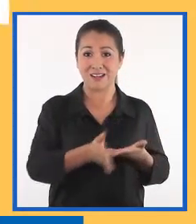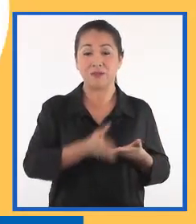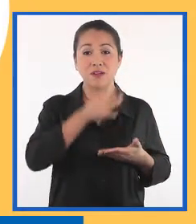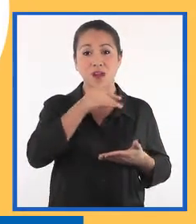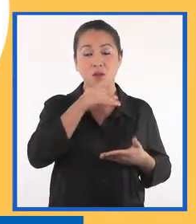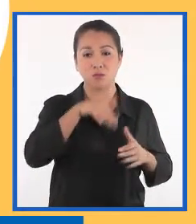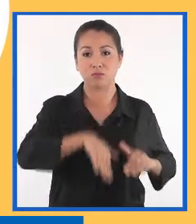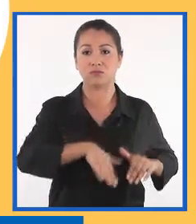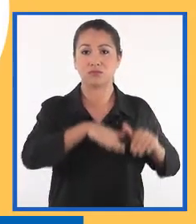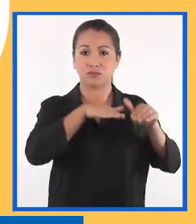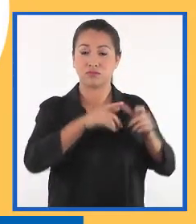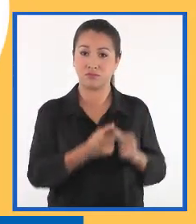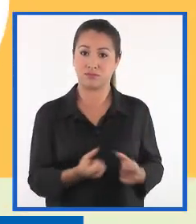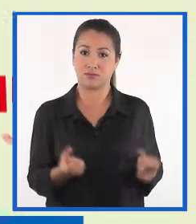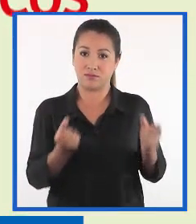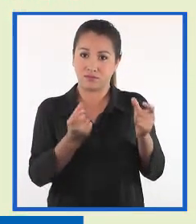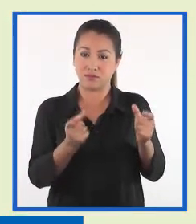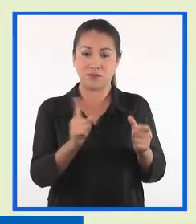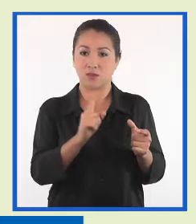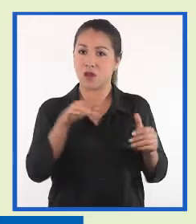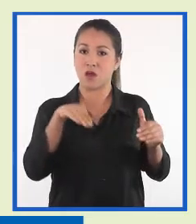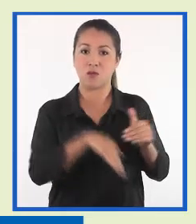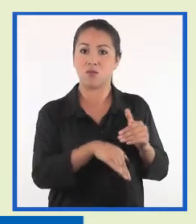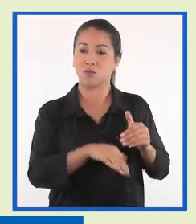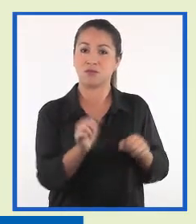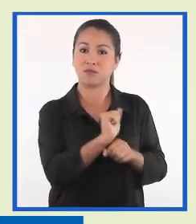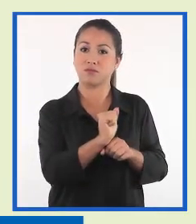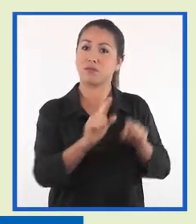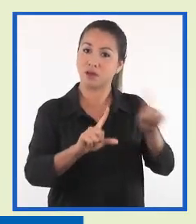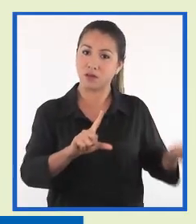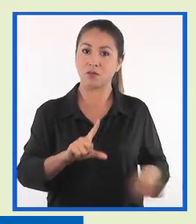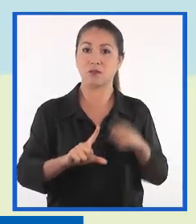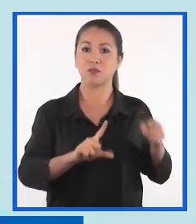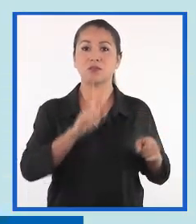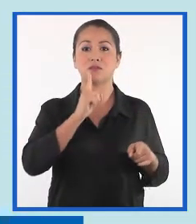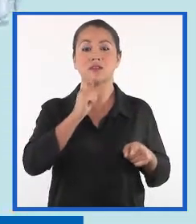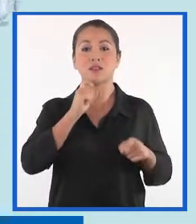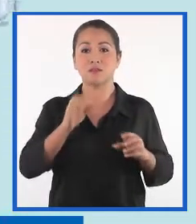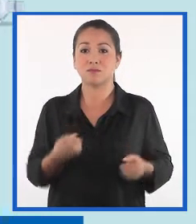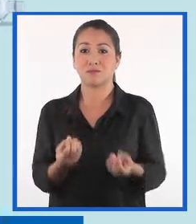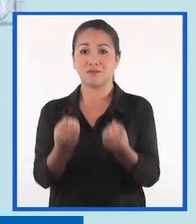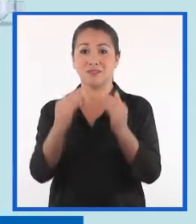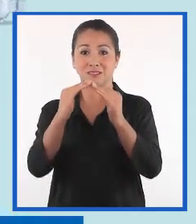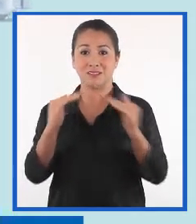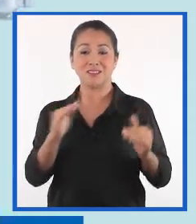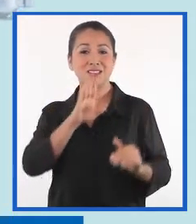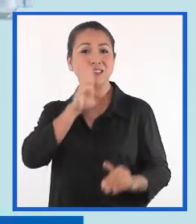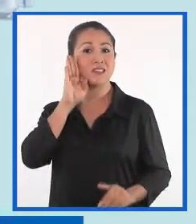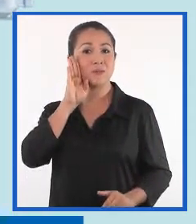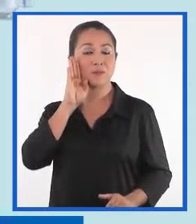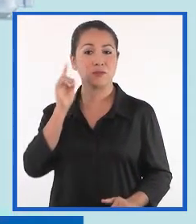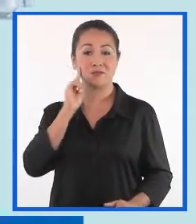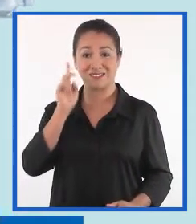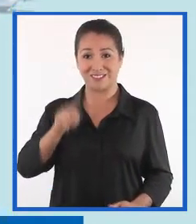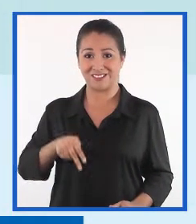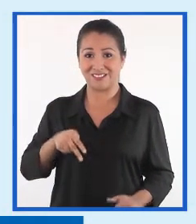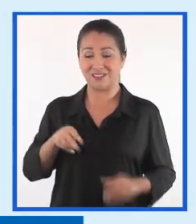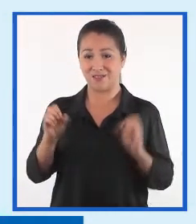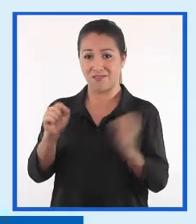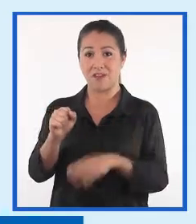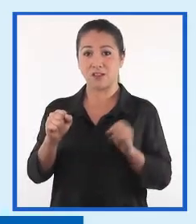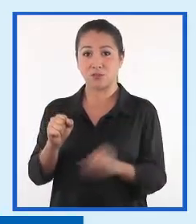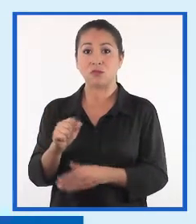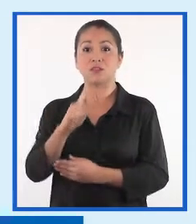Elimine el agua estancada en recipientes. No acumule neumáticos. Conserve patios y techos limpios y sin desperdicios.